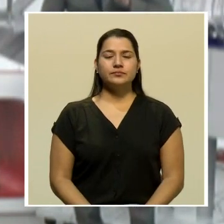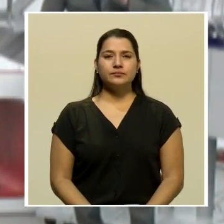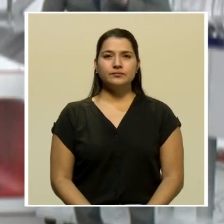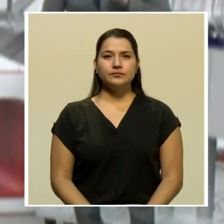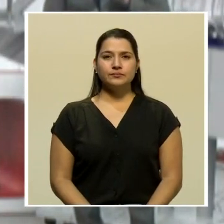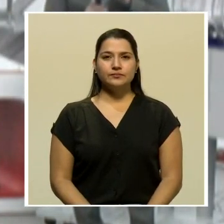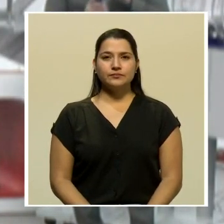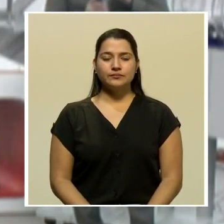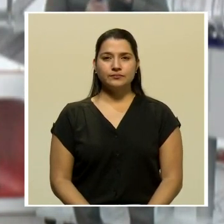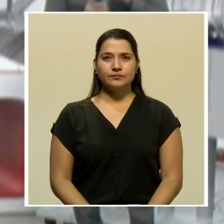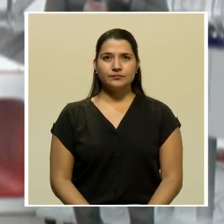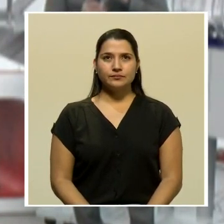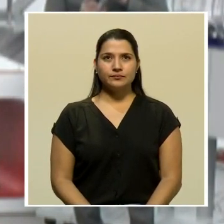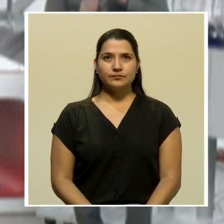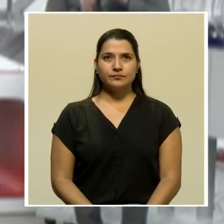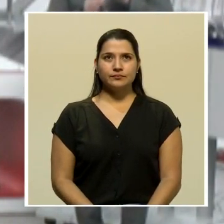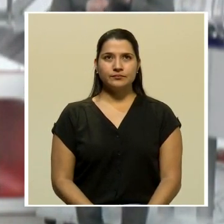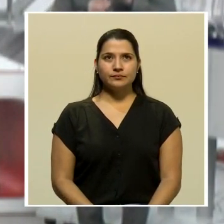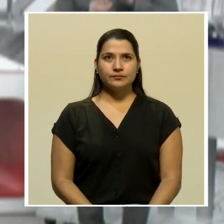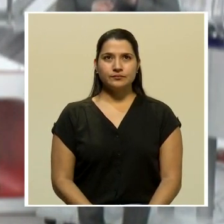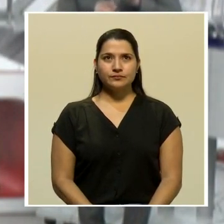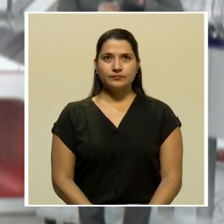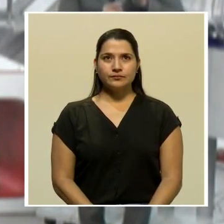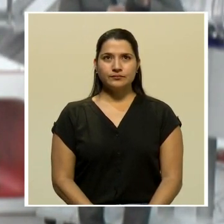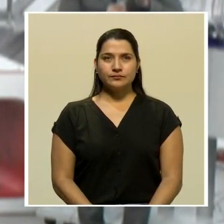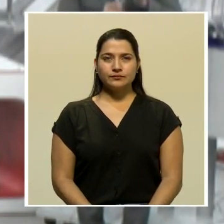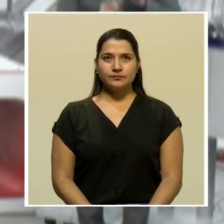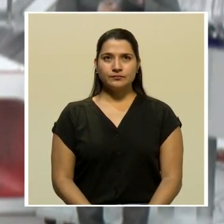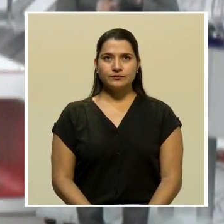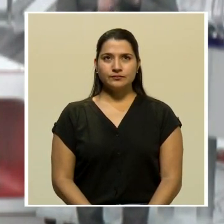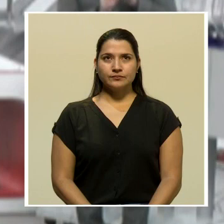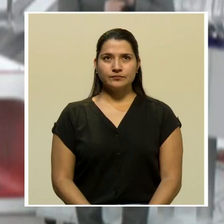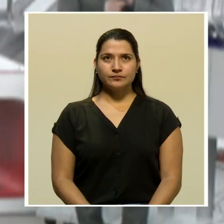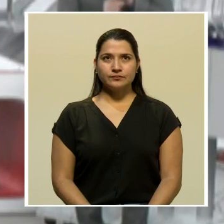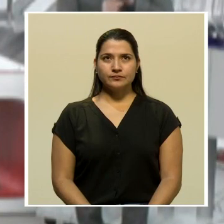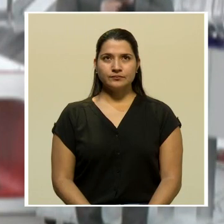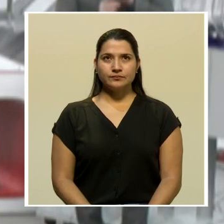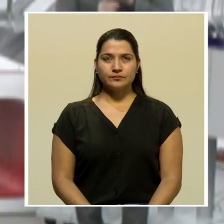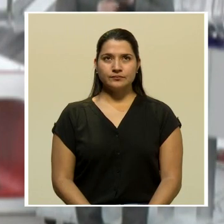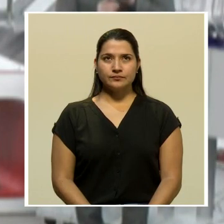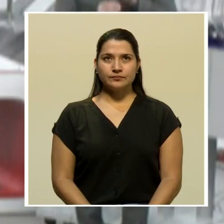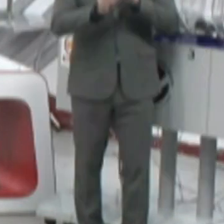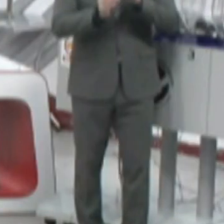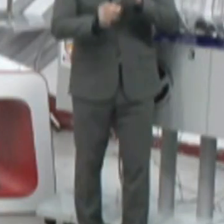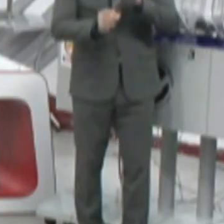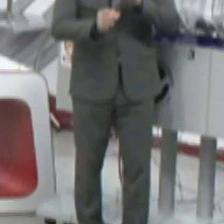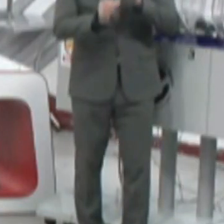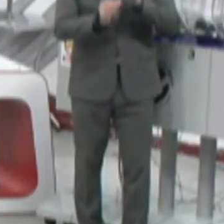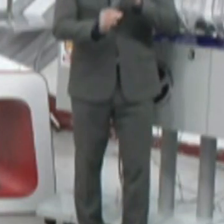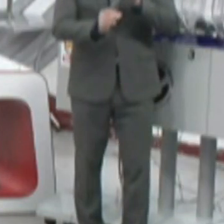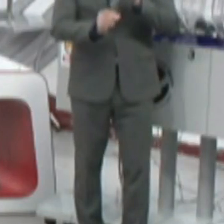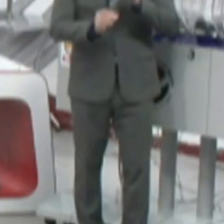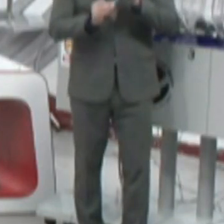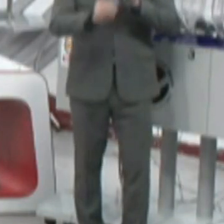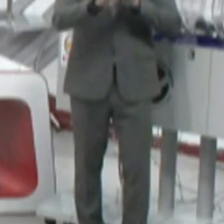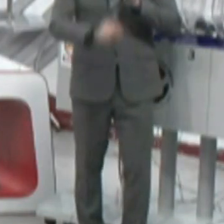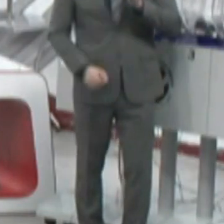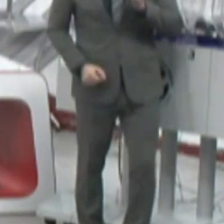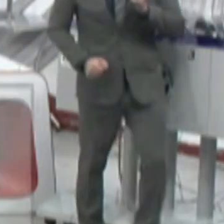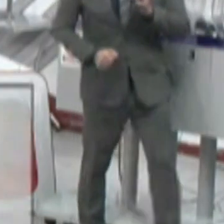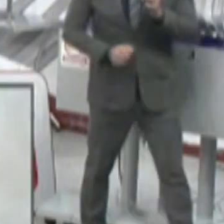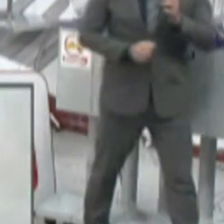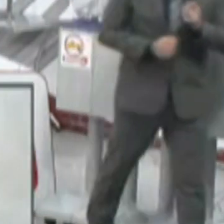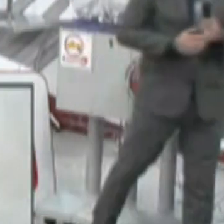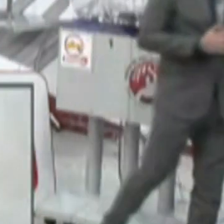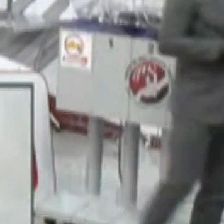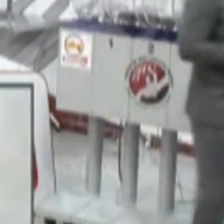libre. Bien, Costa Rica, presten mucha atención porque en este momento sacamos la serie y el número del primer premio de esta noche de 100 millones de colones.